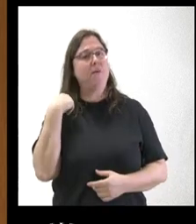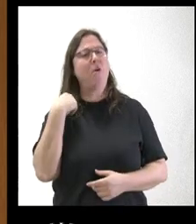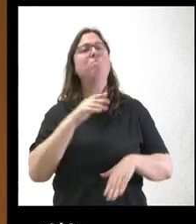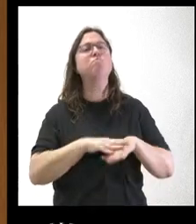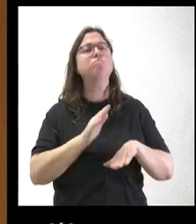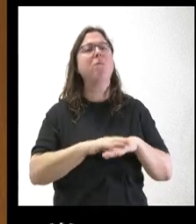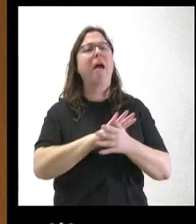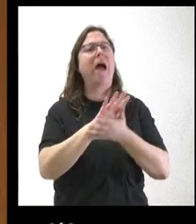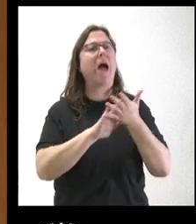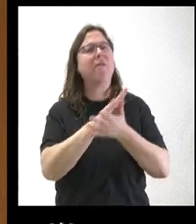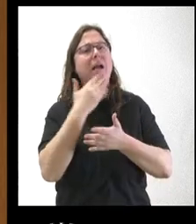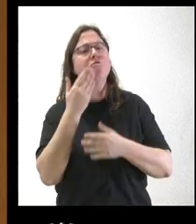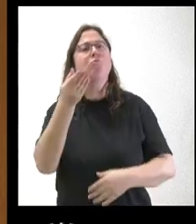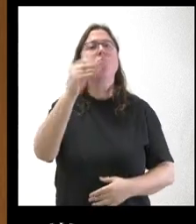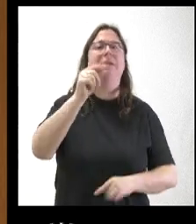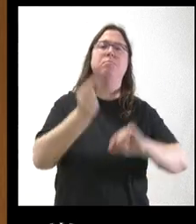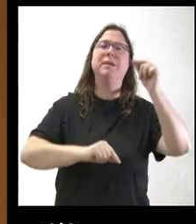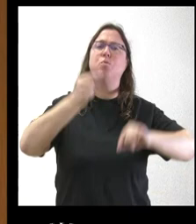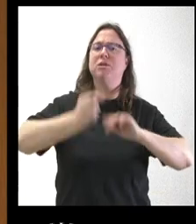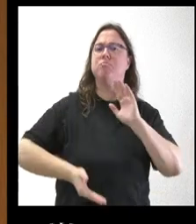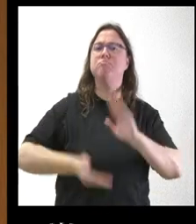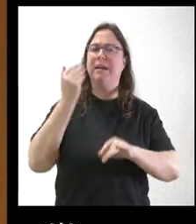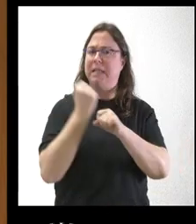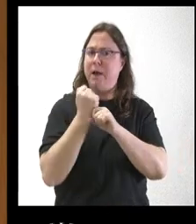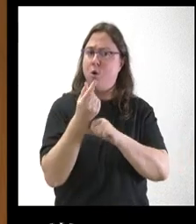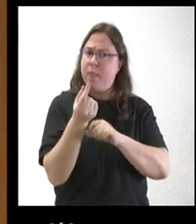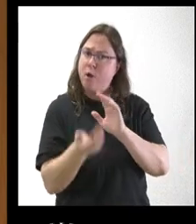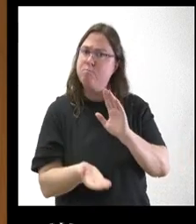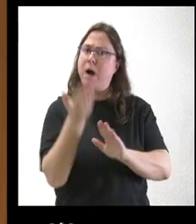si nos puede hablar de un incremento presupuestario para estos mismos trabajos.